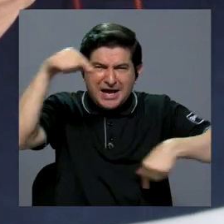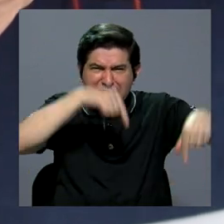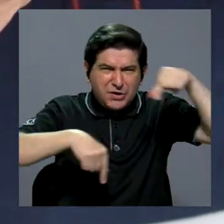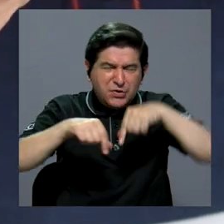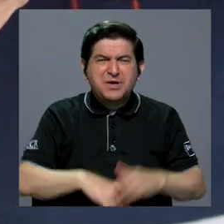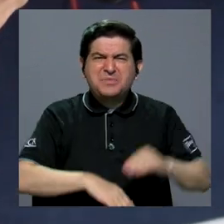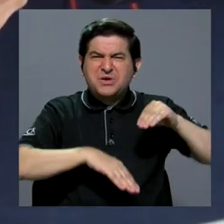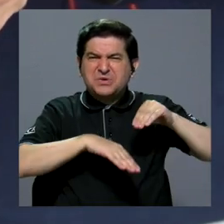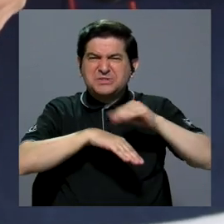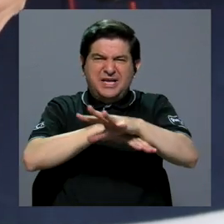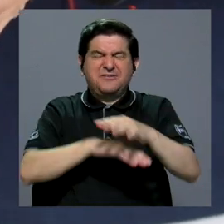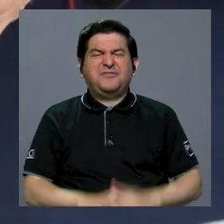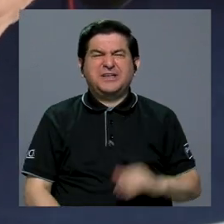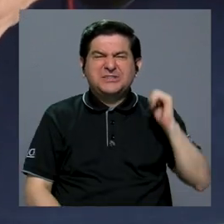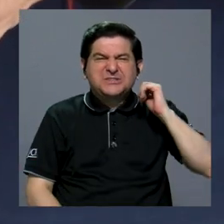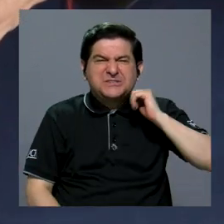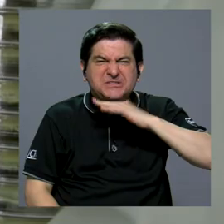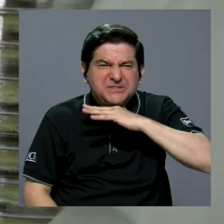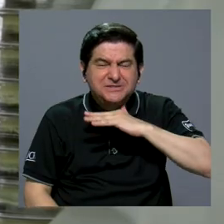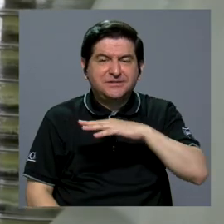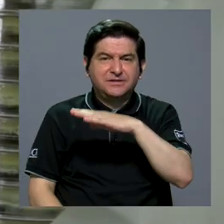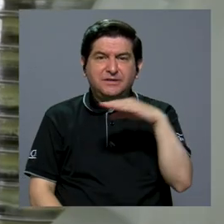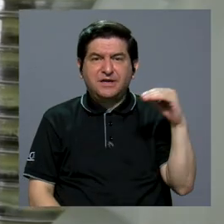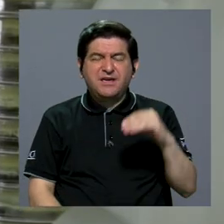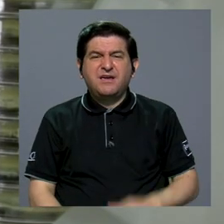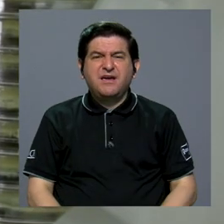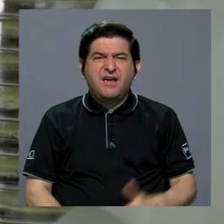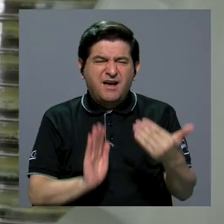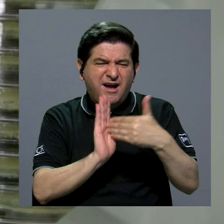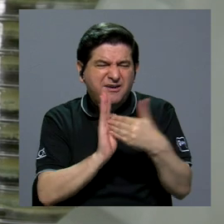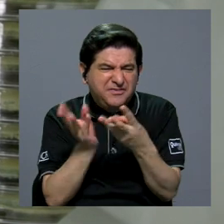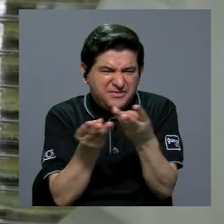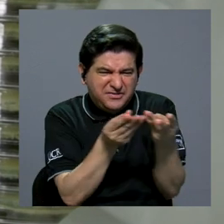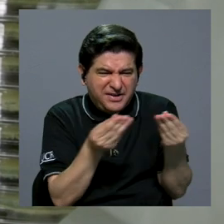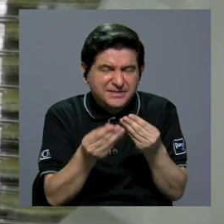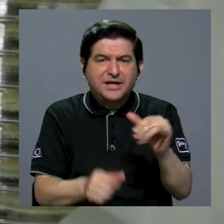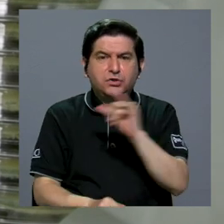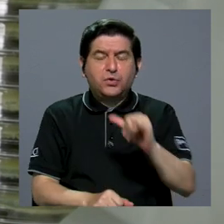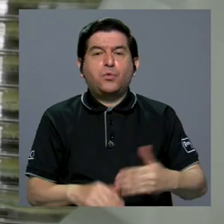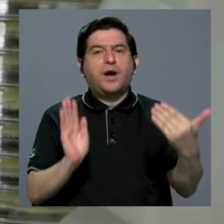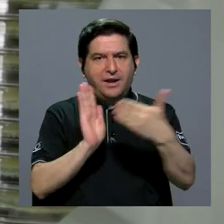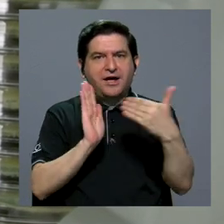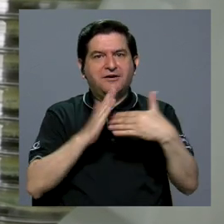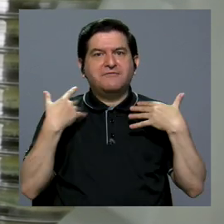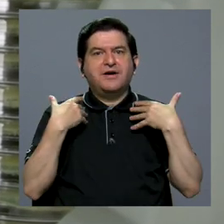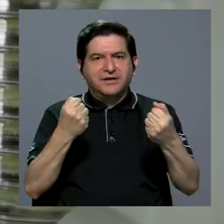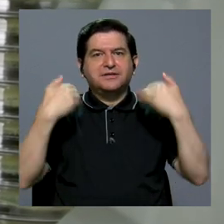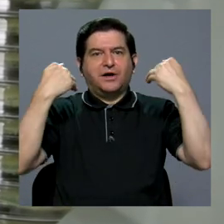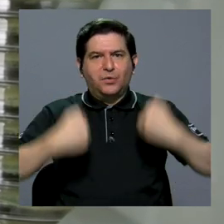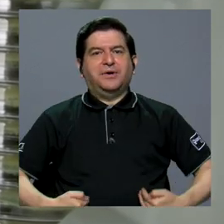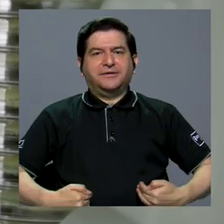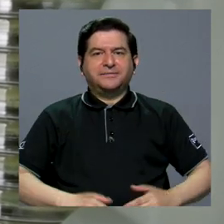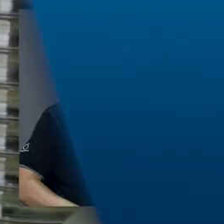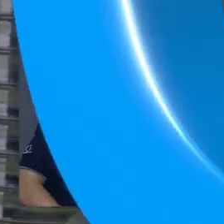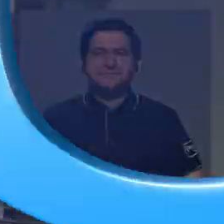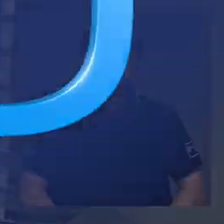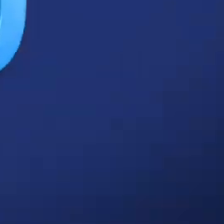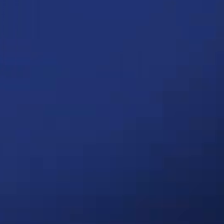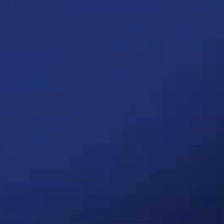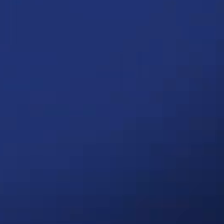que tienen consecuencias como la contaminación, el agotamiento de los suelos y la afectación a la salud humana.